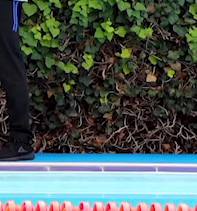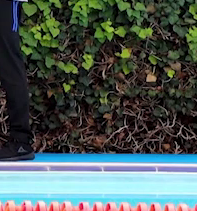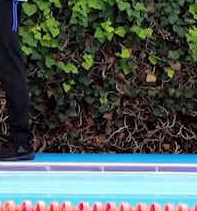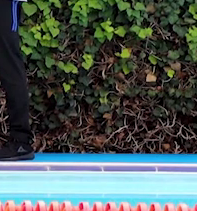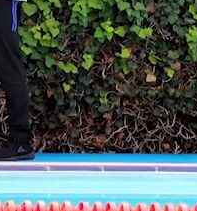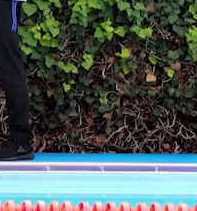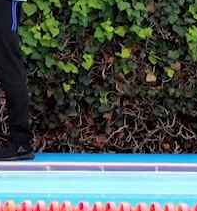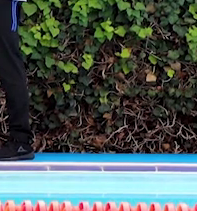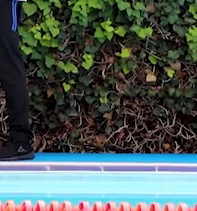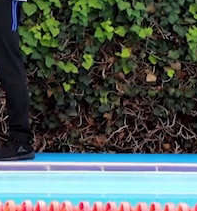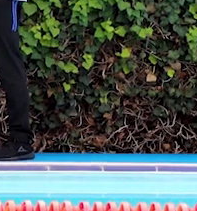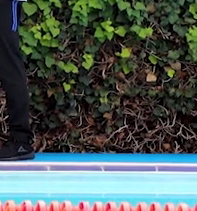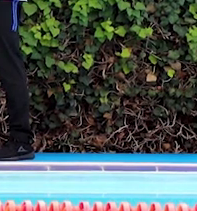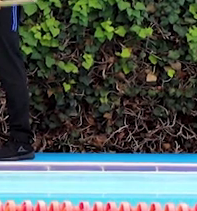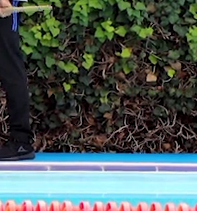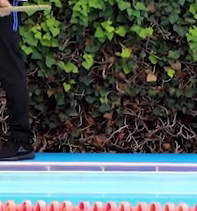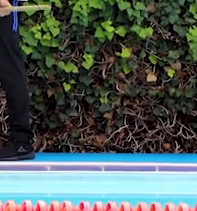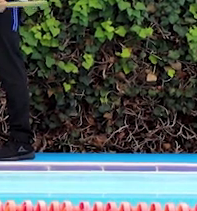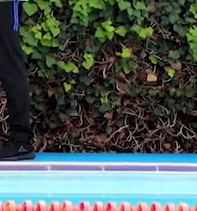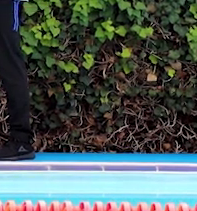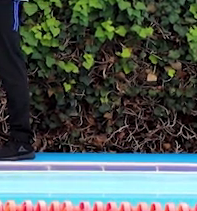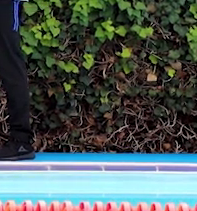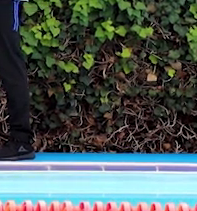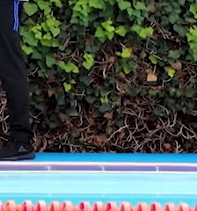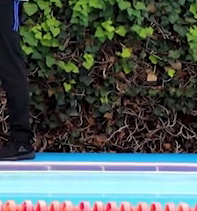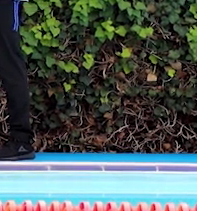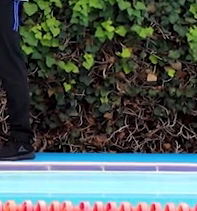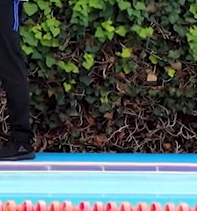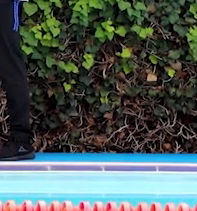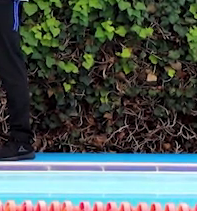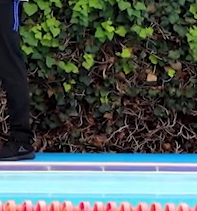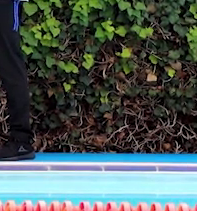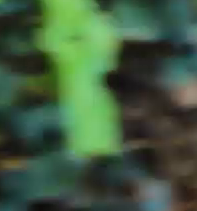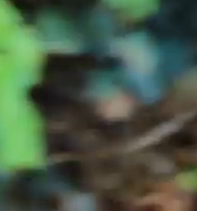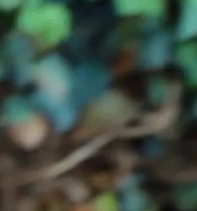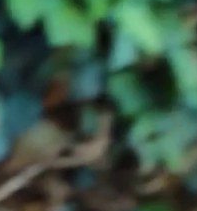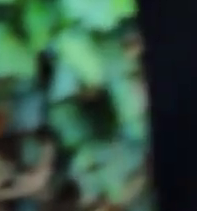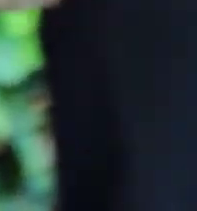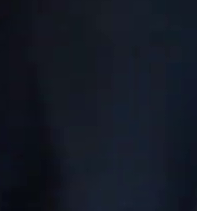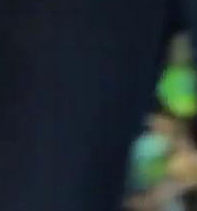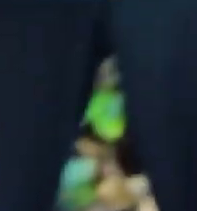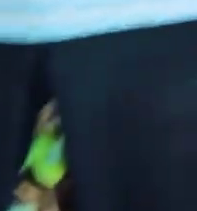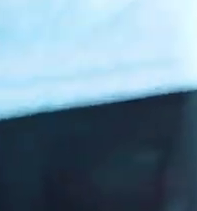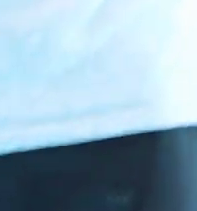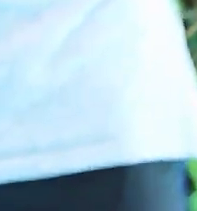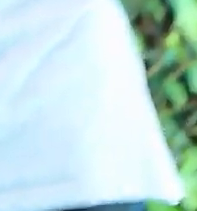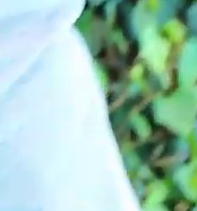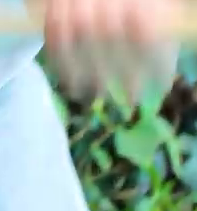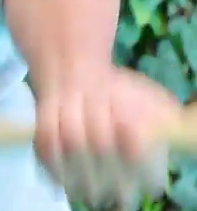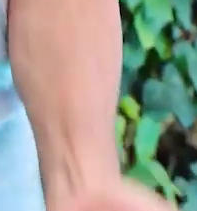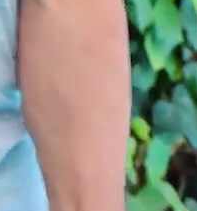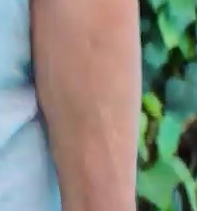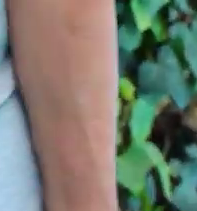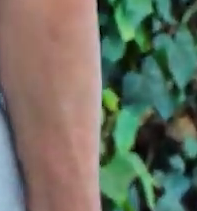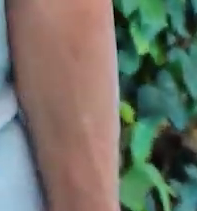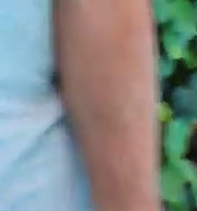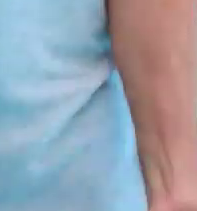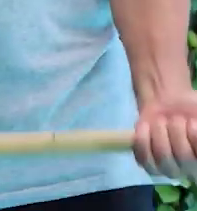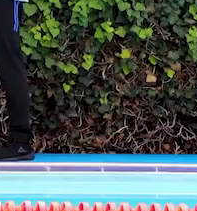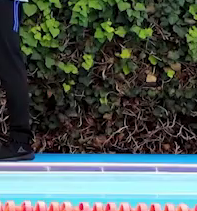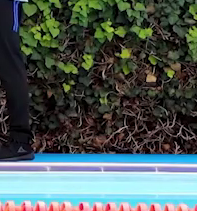nuestros pies bien fijos. Flexionamos a 90 grados y estiramos. Flexionamos, estiramos.